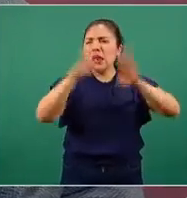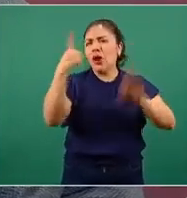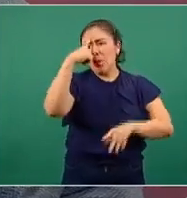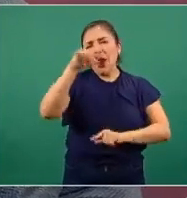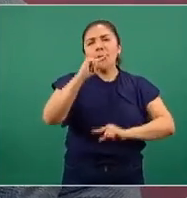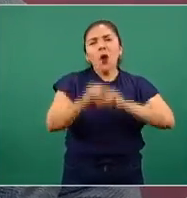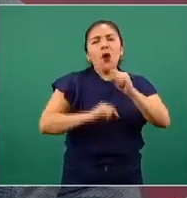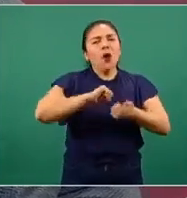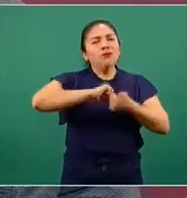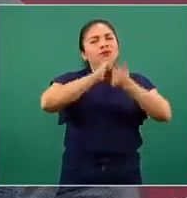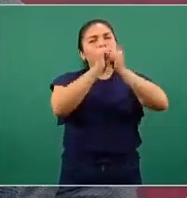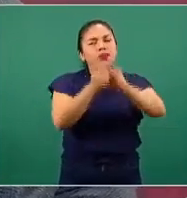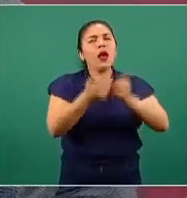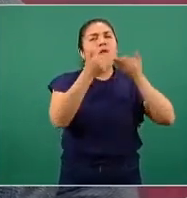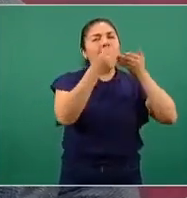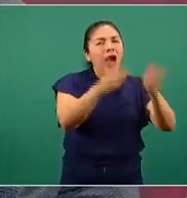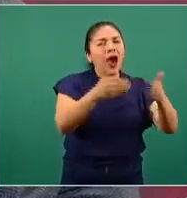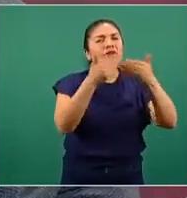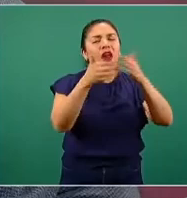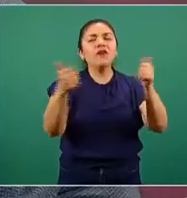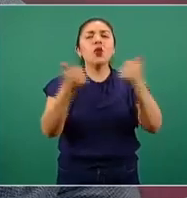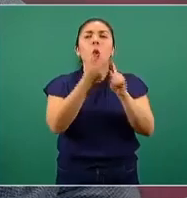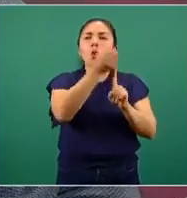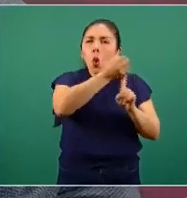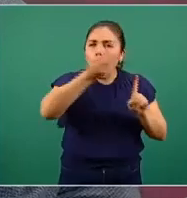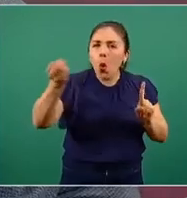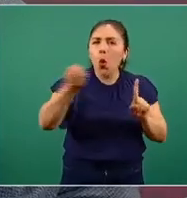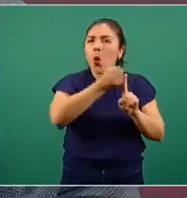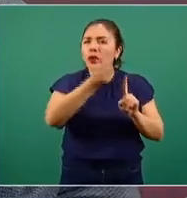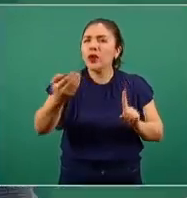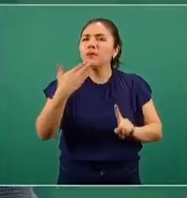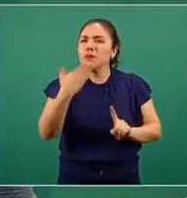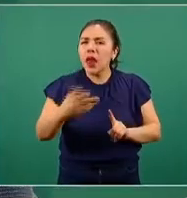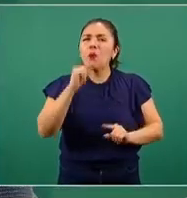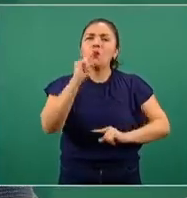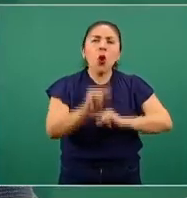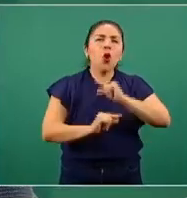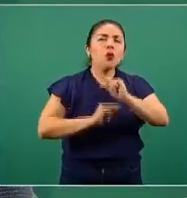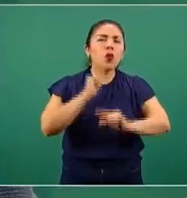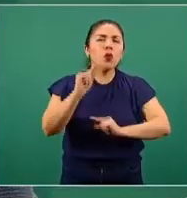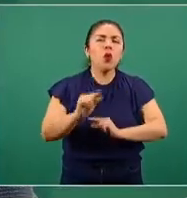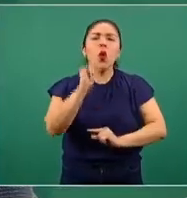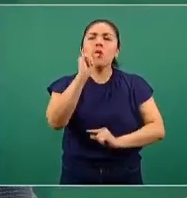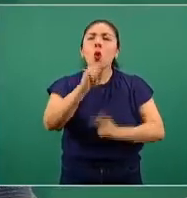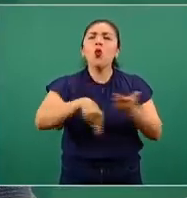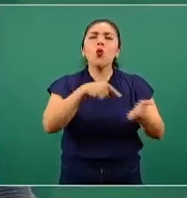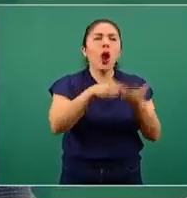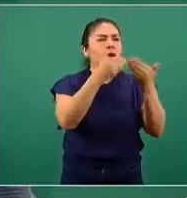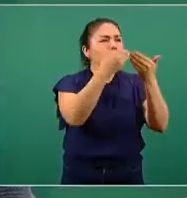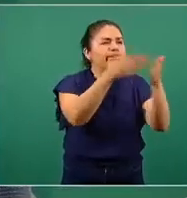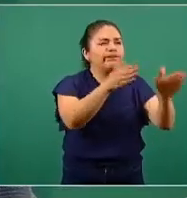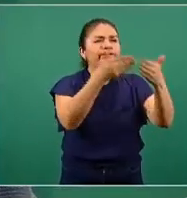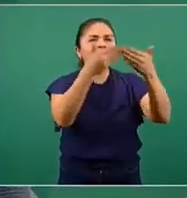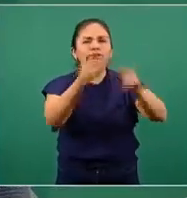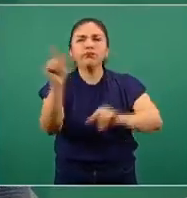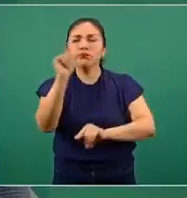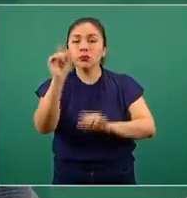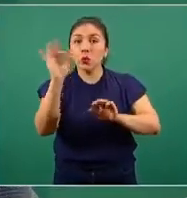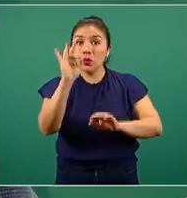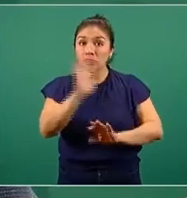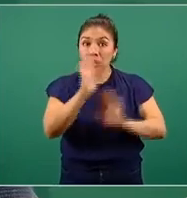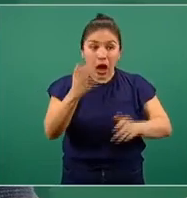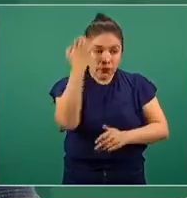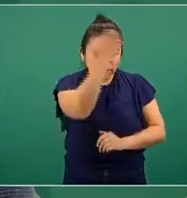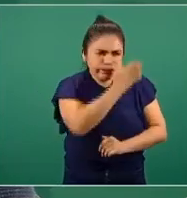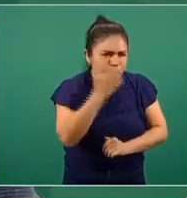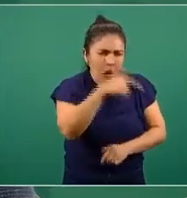pausadas, organizadas, estas aperturas que se tengan de ciertos espacios específicos una vez que hayan hecho la evaluación del